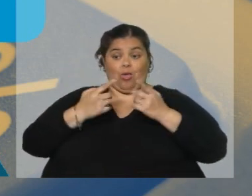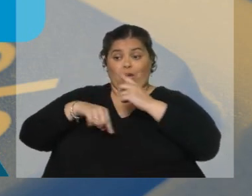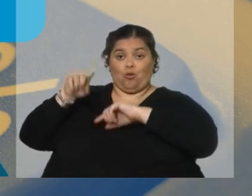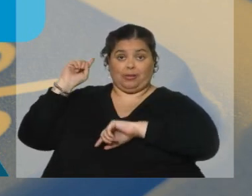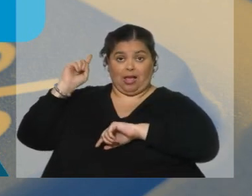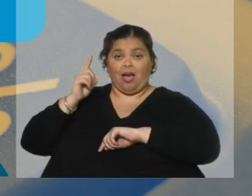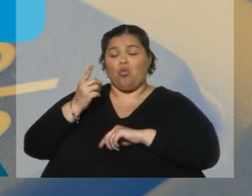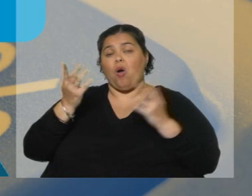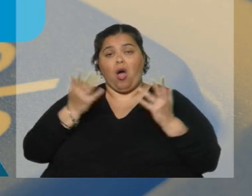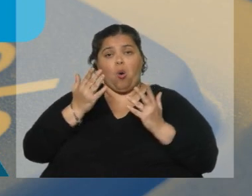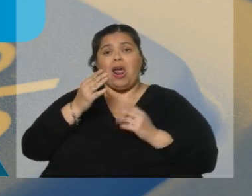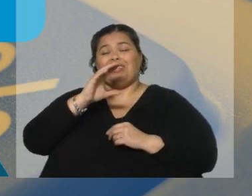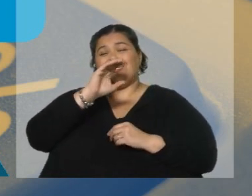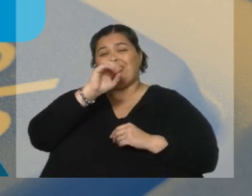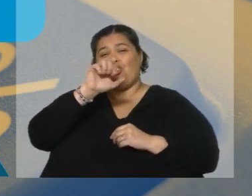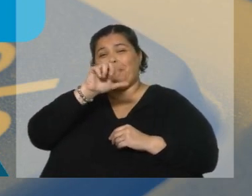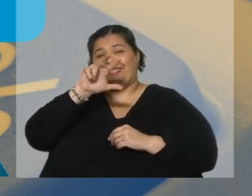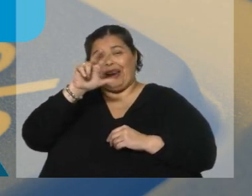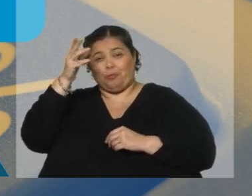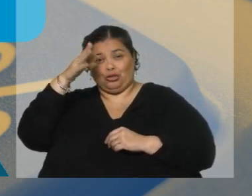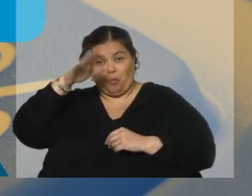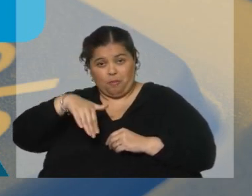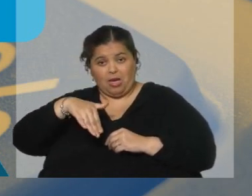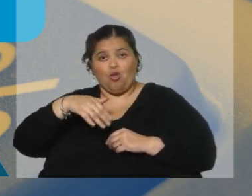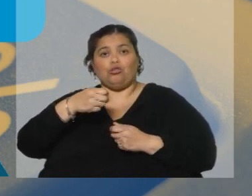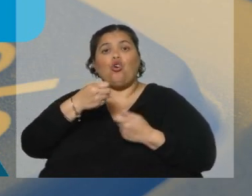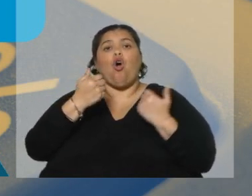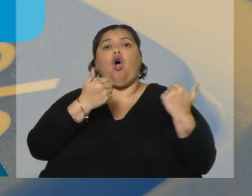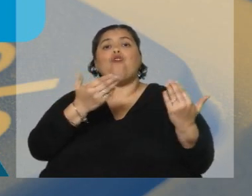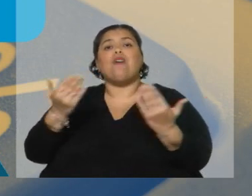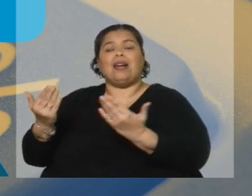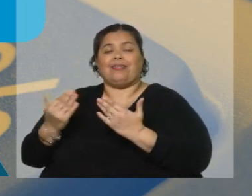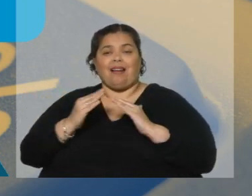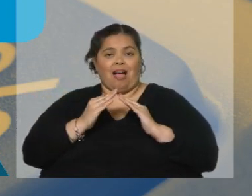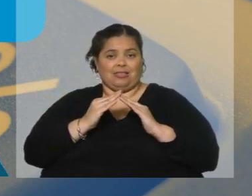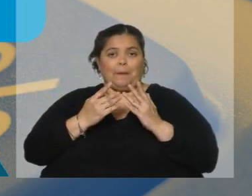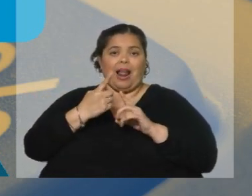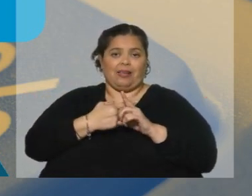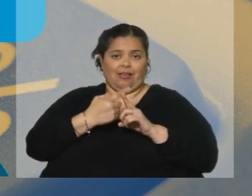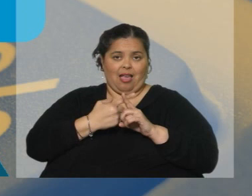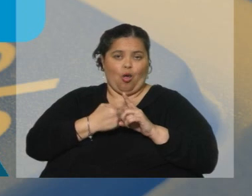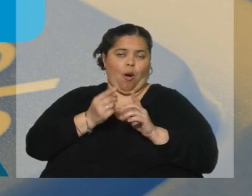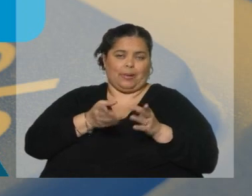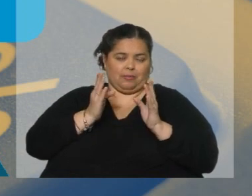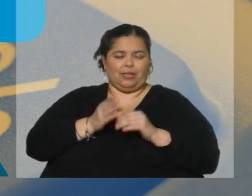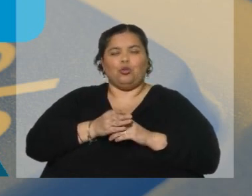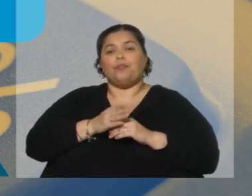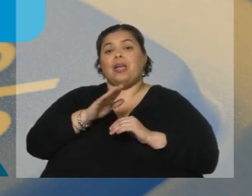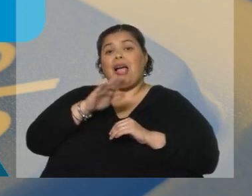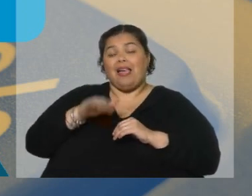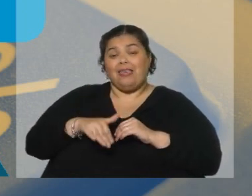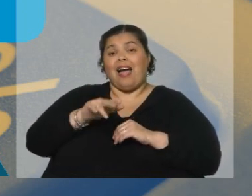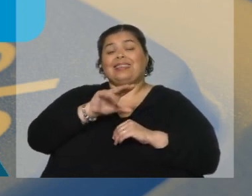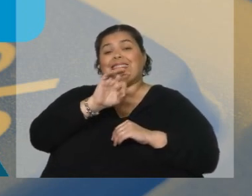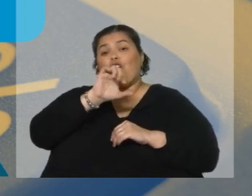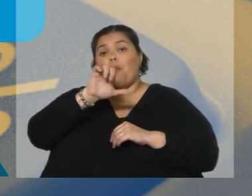el Instituto Nacional de Estadística, partiendo de las fuentes que recién informa. De verdad, caída de tres décimas en el stock